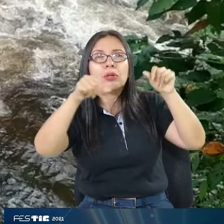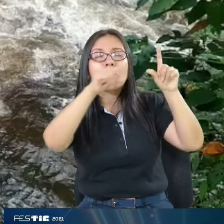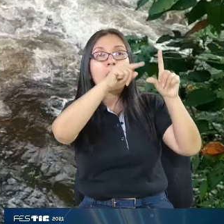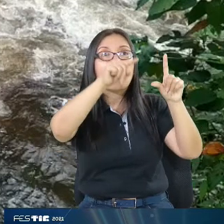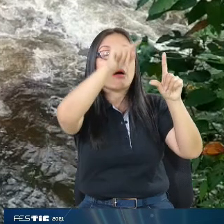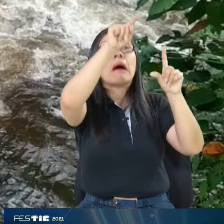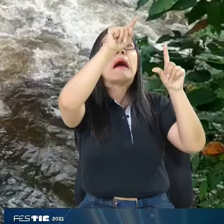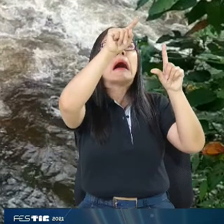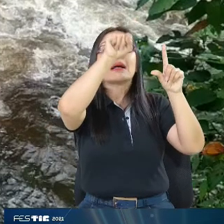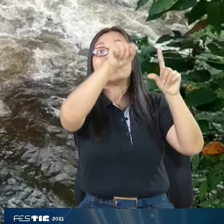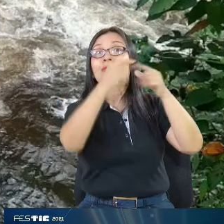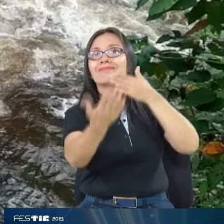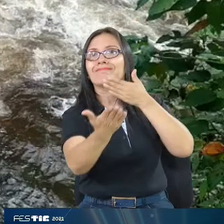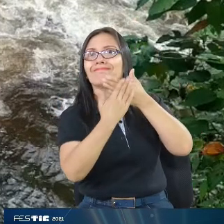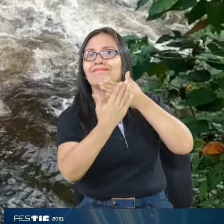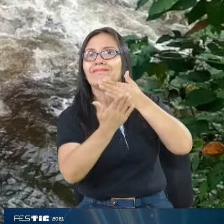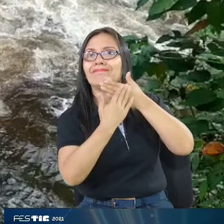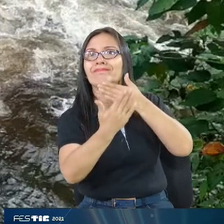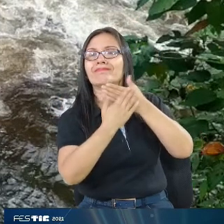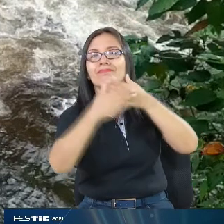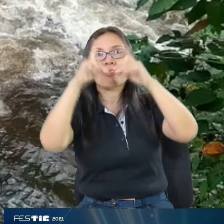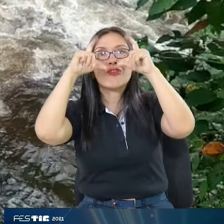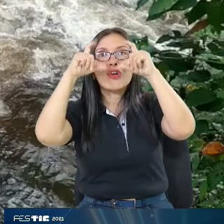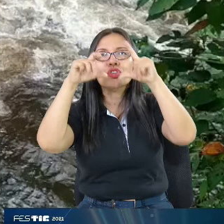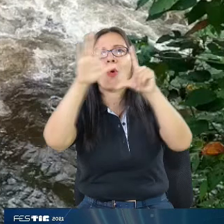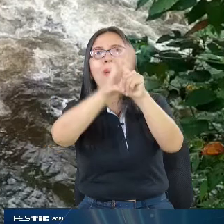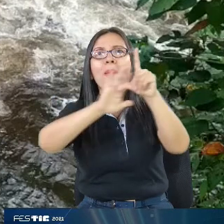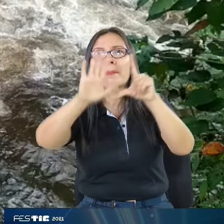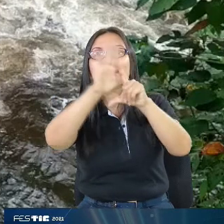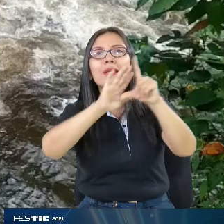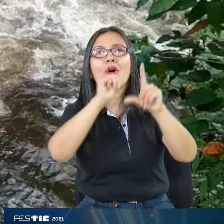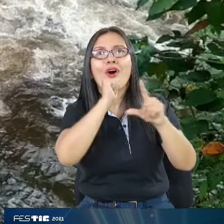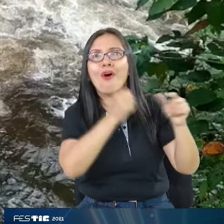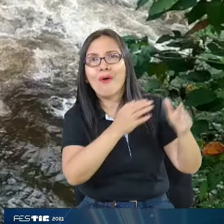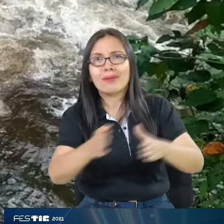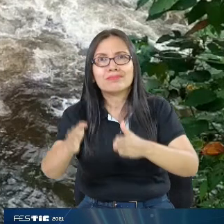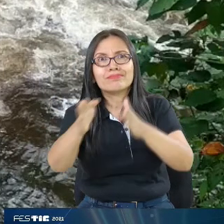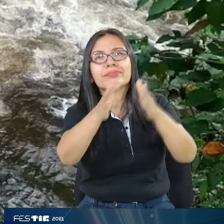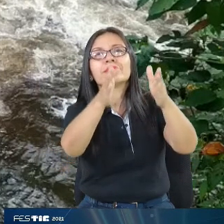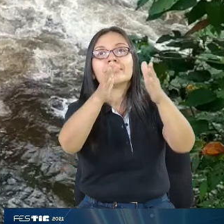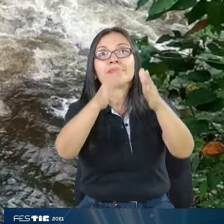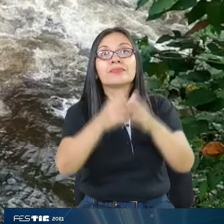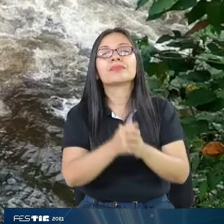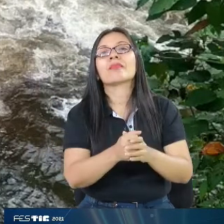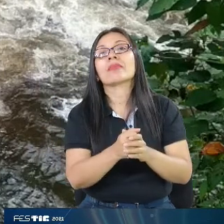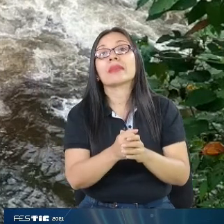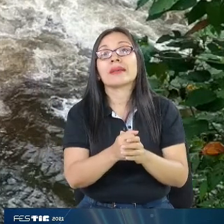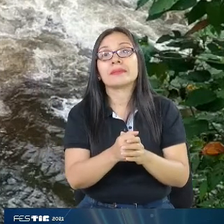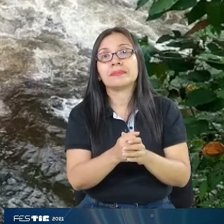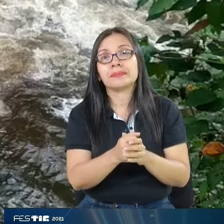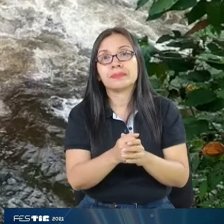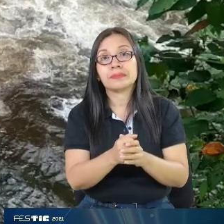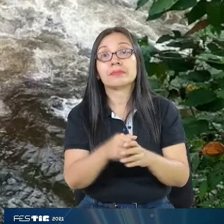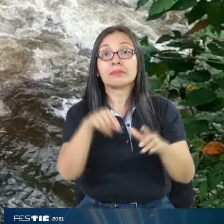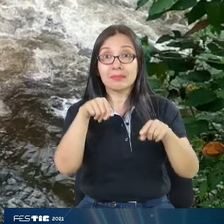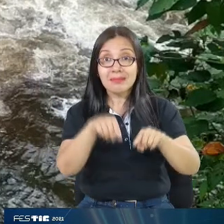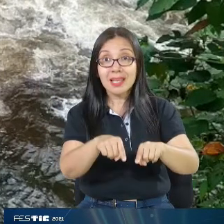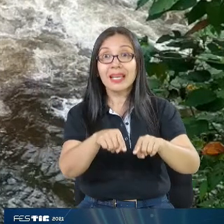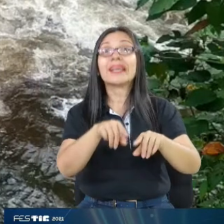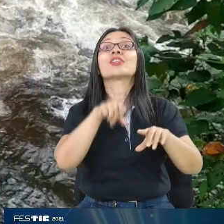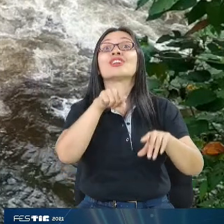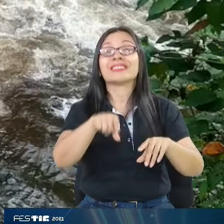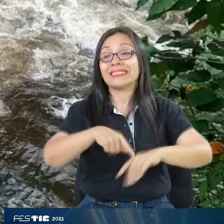sensores nos empezaron a enviar imágenes y videos de cómo se estaba comportando el río en ese momento. Y se hizo la